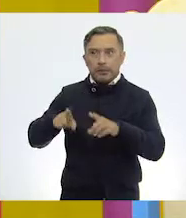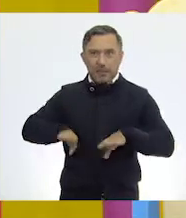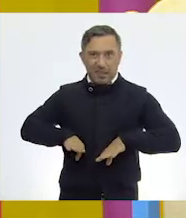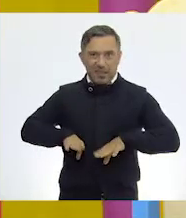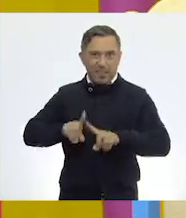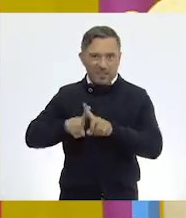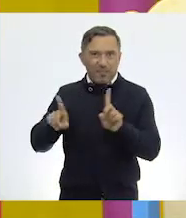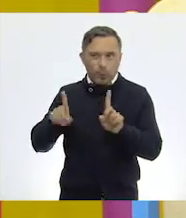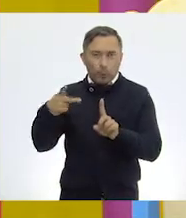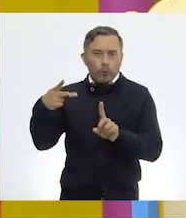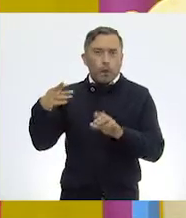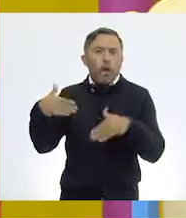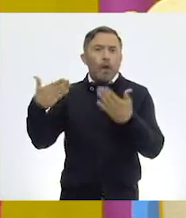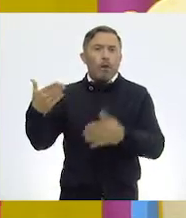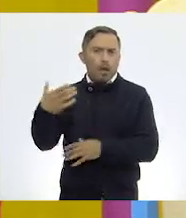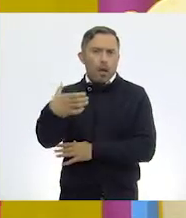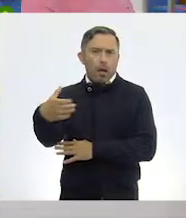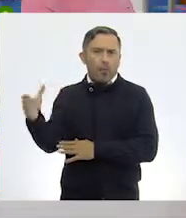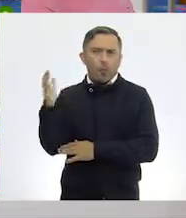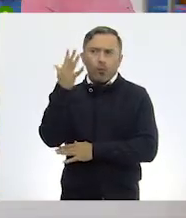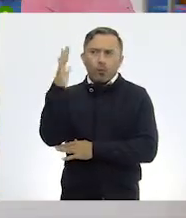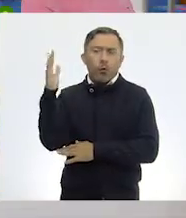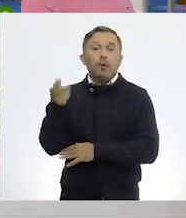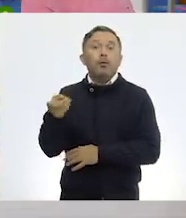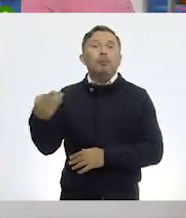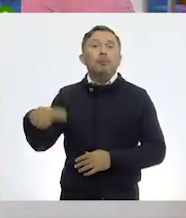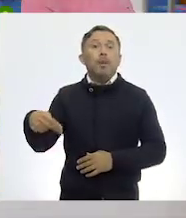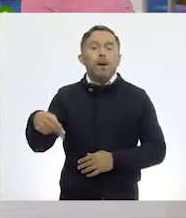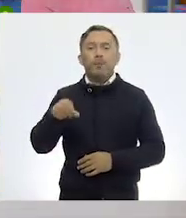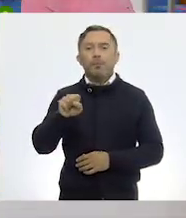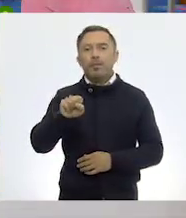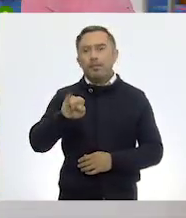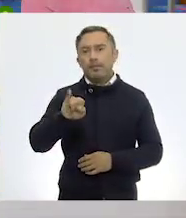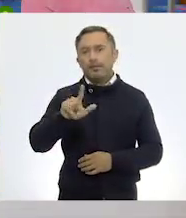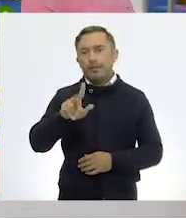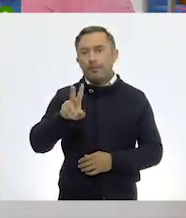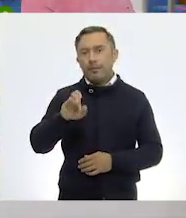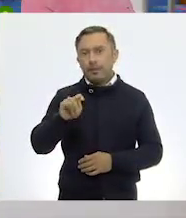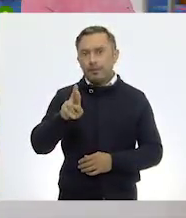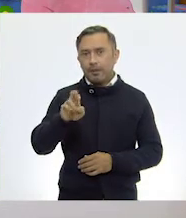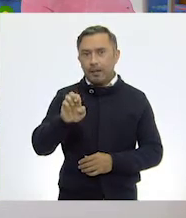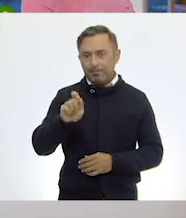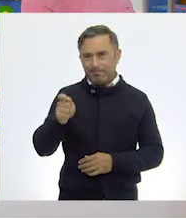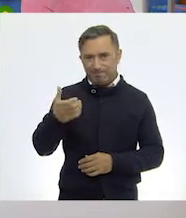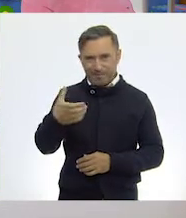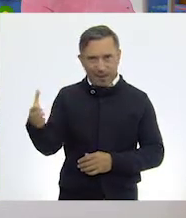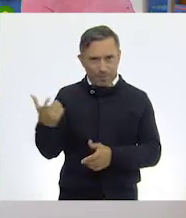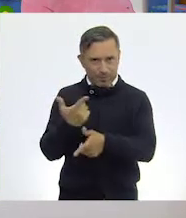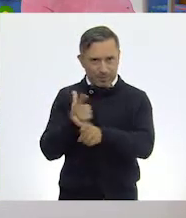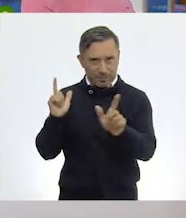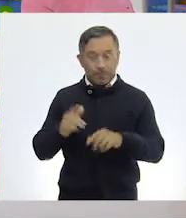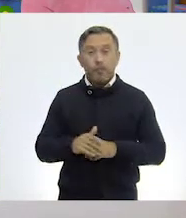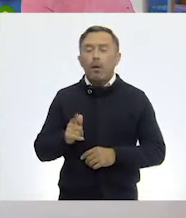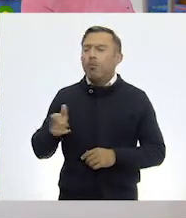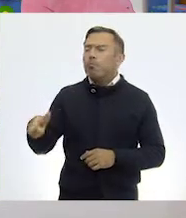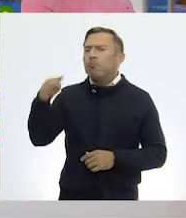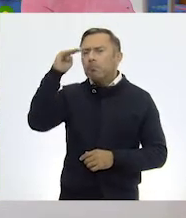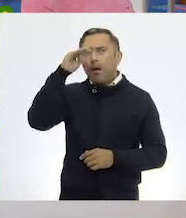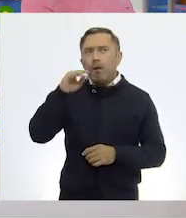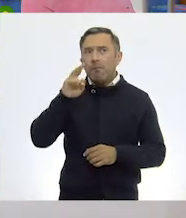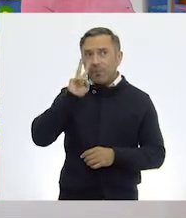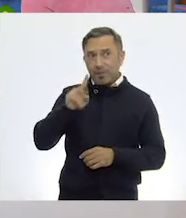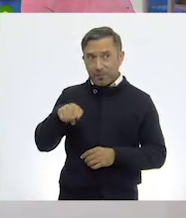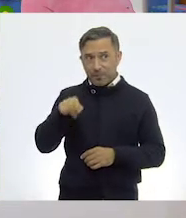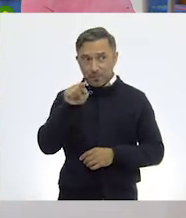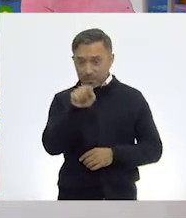silvestres. Bien, de estos animales que tenemos aquí, ¿cuáles creen ustedes que pueden estar en contacto con el ser humano?